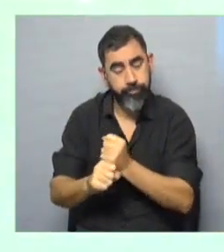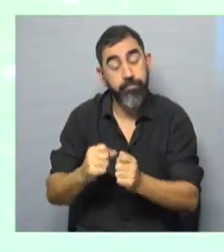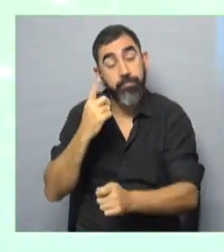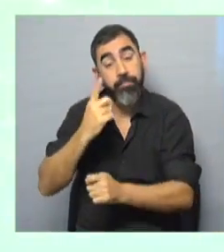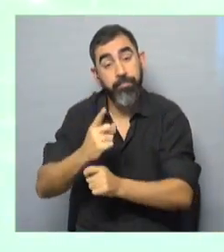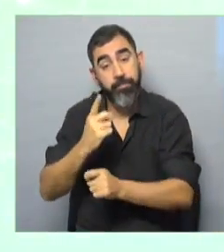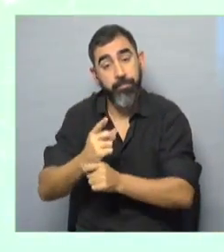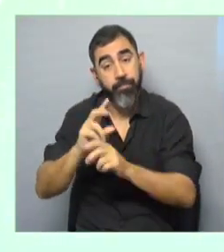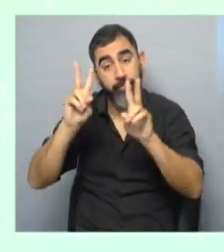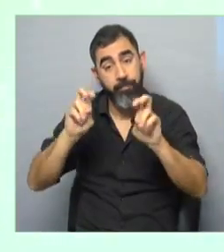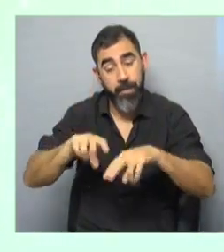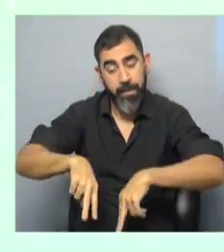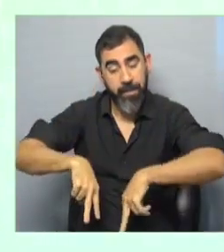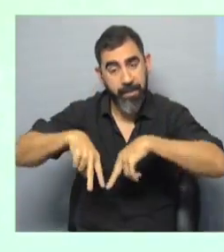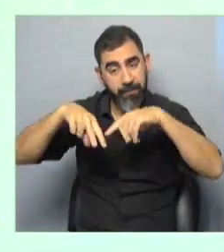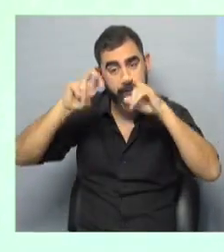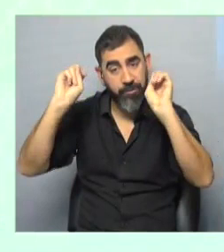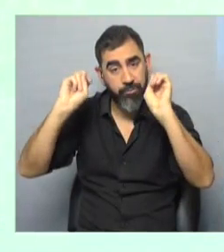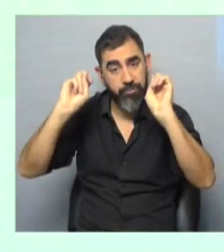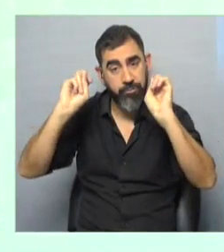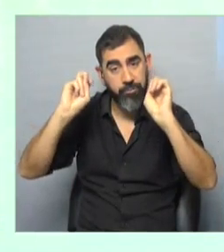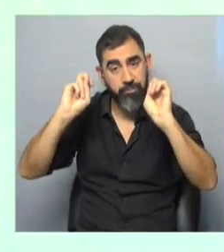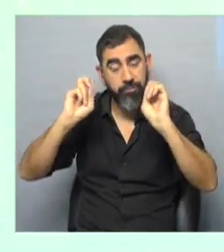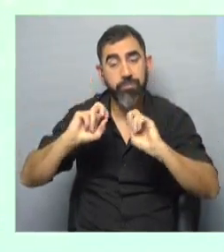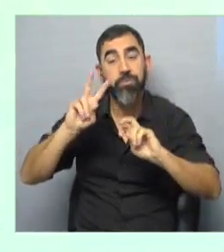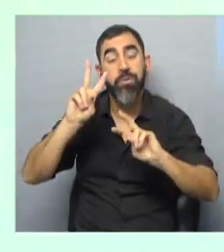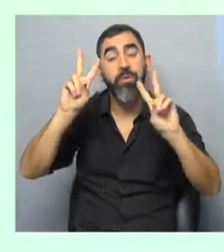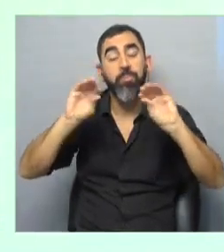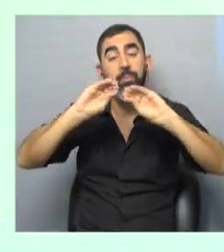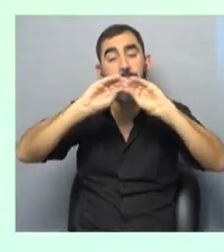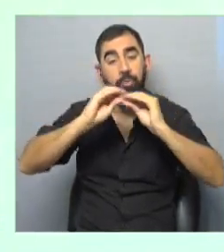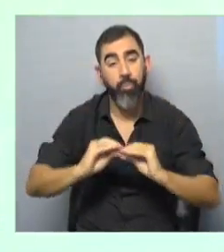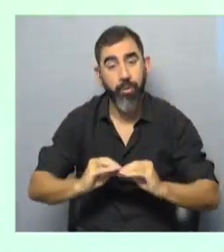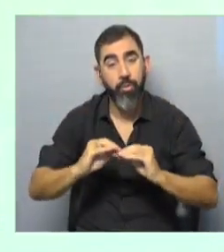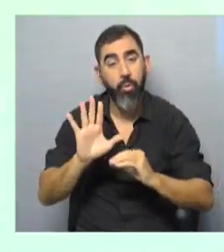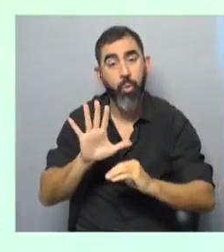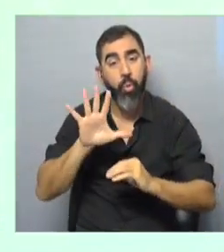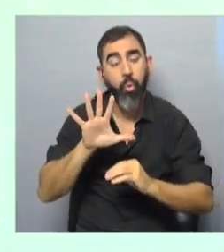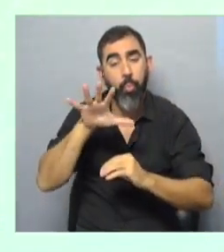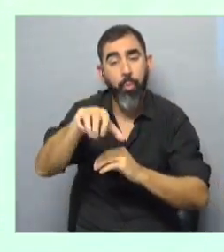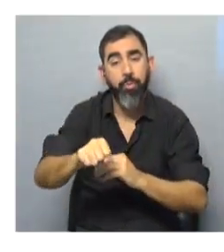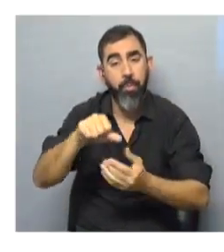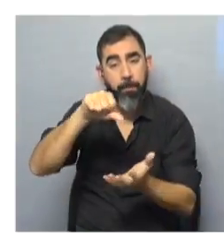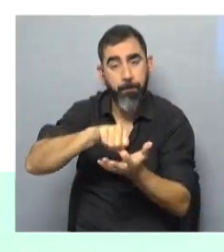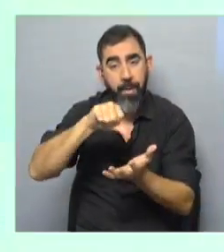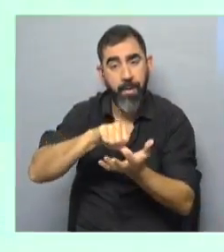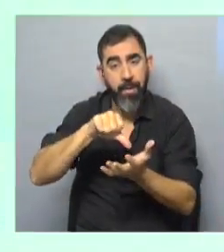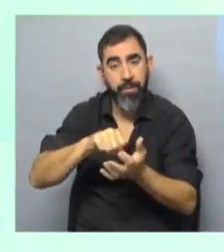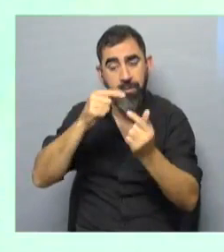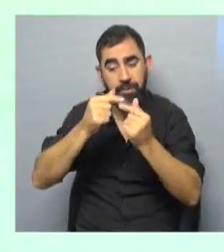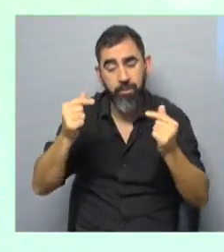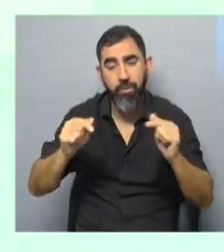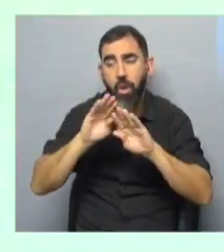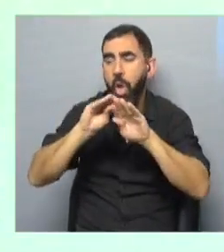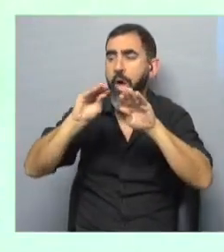revisando lo que ha sido el presupuesto, el compromiso país, es decir, todas las cosas, todos los